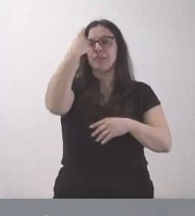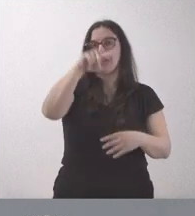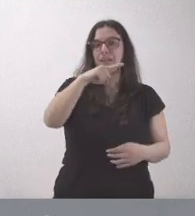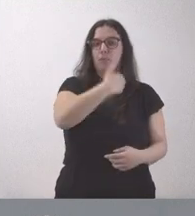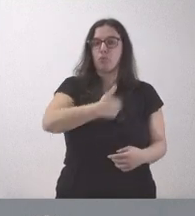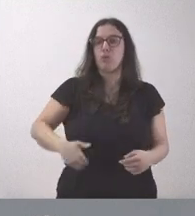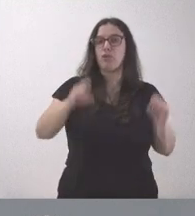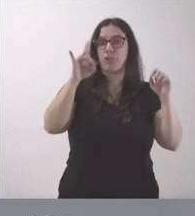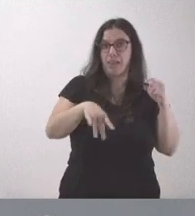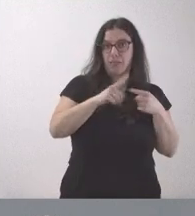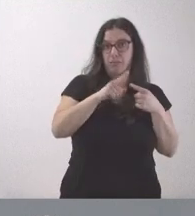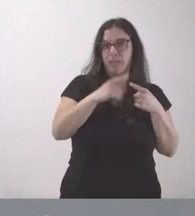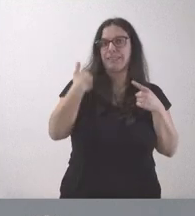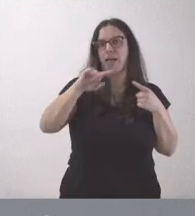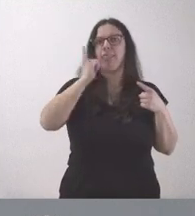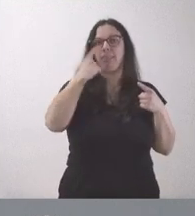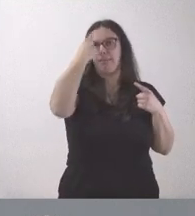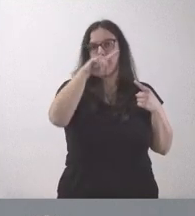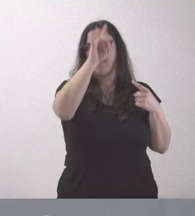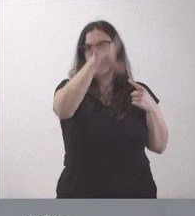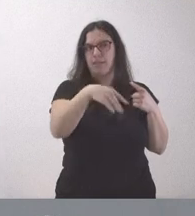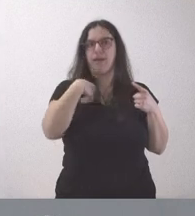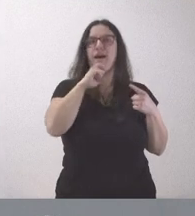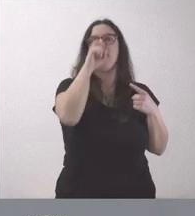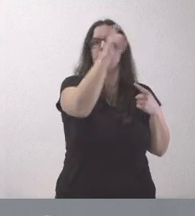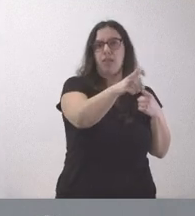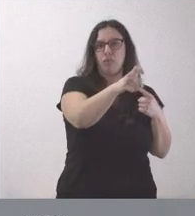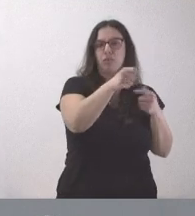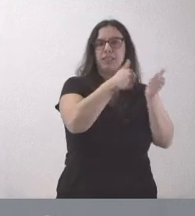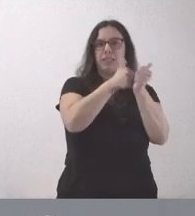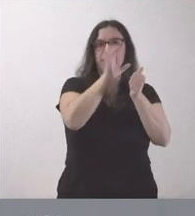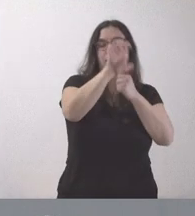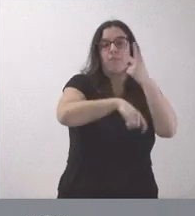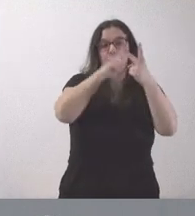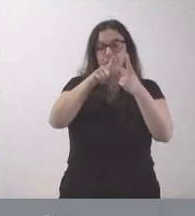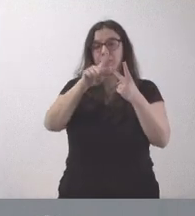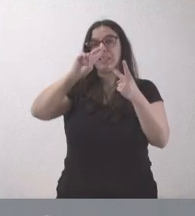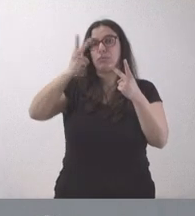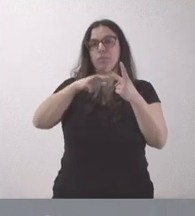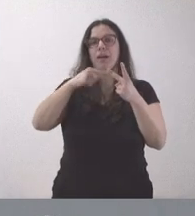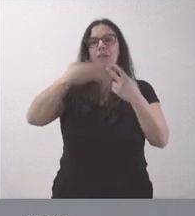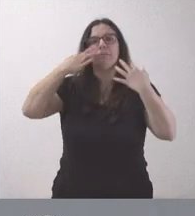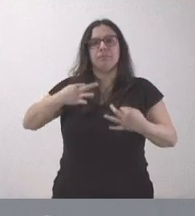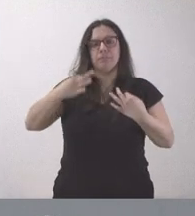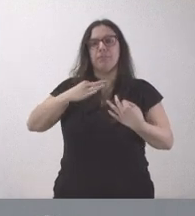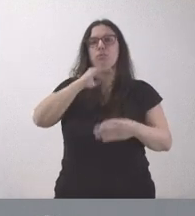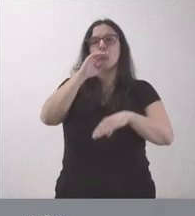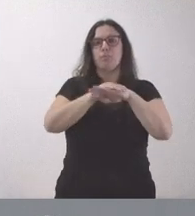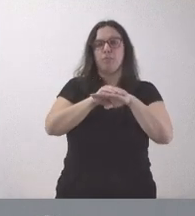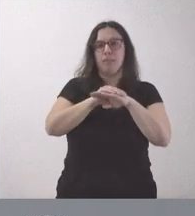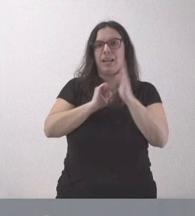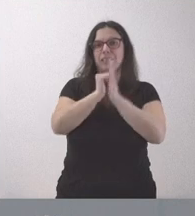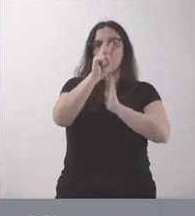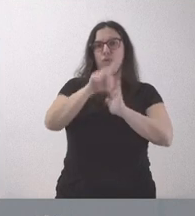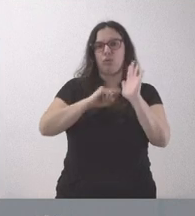bien y, entonces, ya se ha identificado el propietario del bien y se le ha comunicado a la Secretaría de Estado y, en segundo lugar, a garantizar el cumplimiento de la ley en su artículo 2